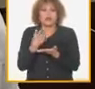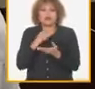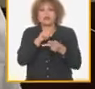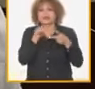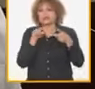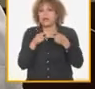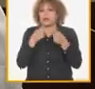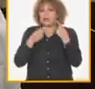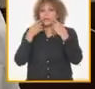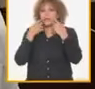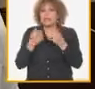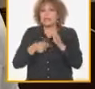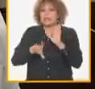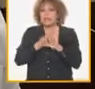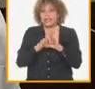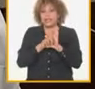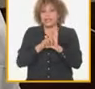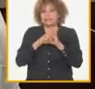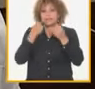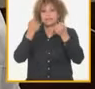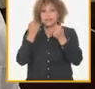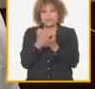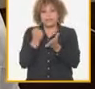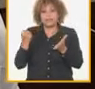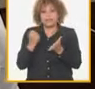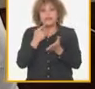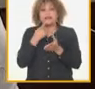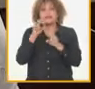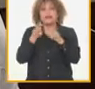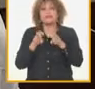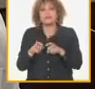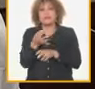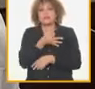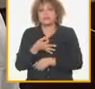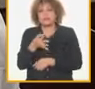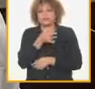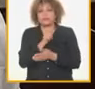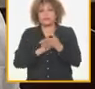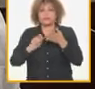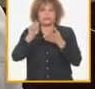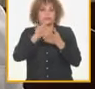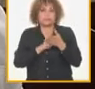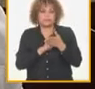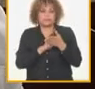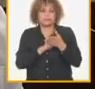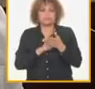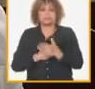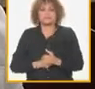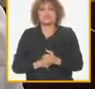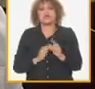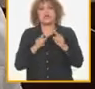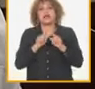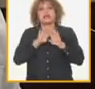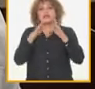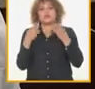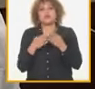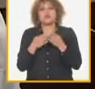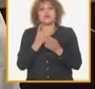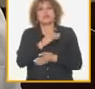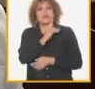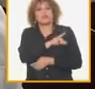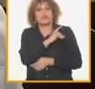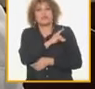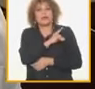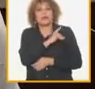la ley de soberanía alimentaria se aprueba en las asambleas municipales del pueblo popular donde están presentes todos los delegados del pueblo